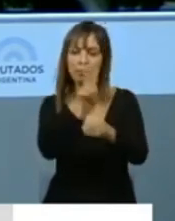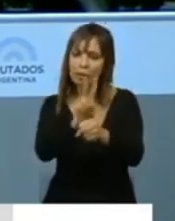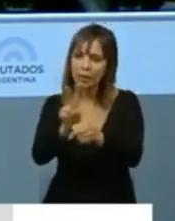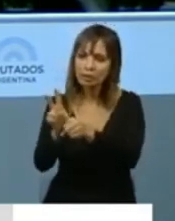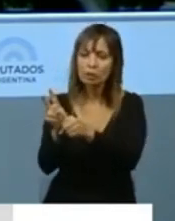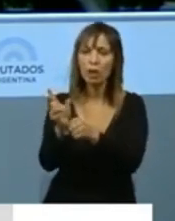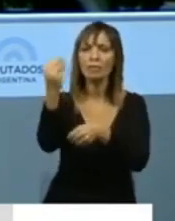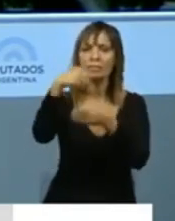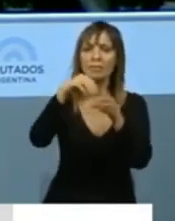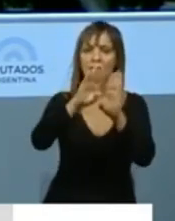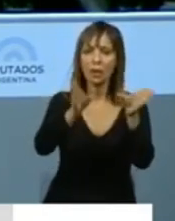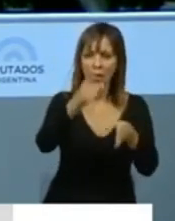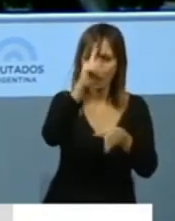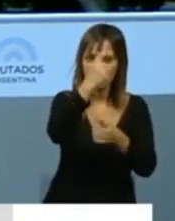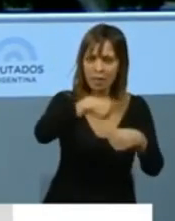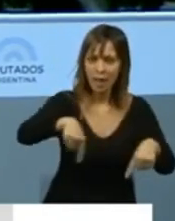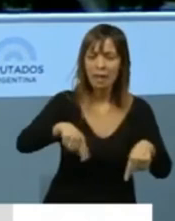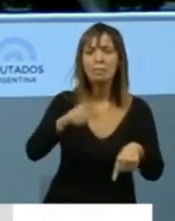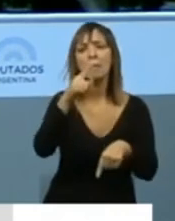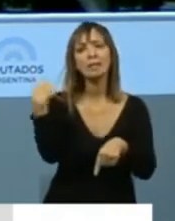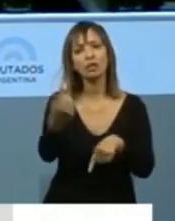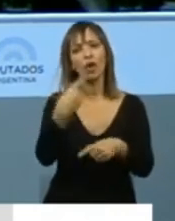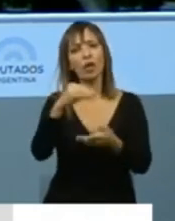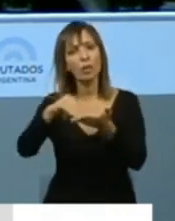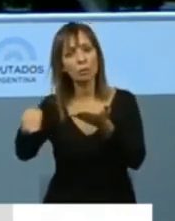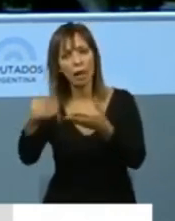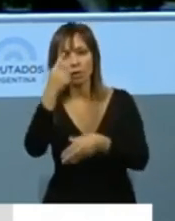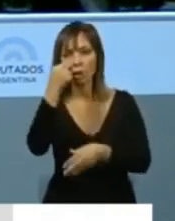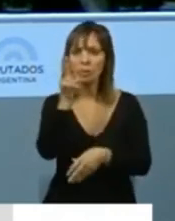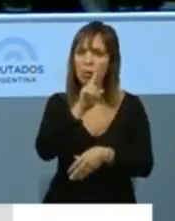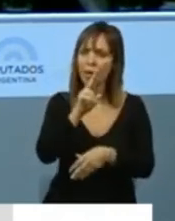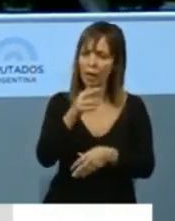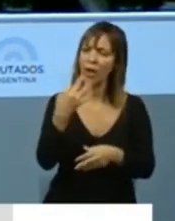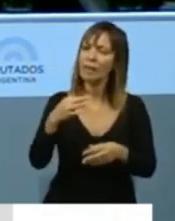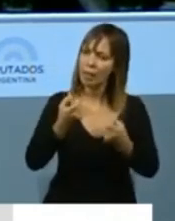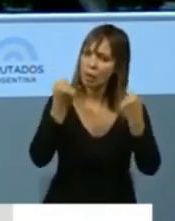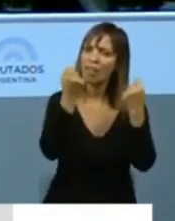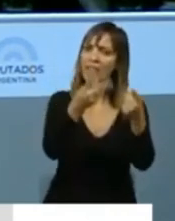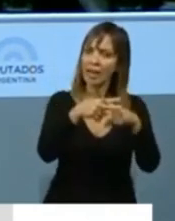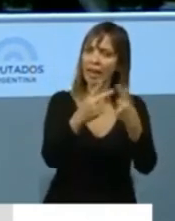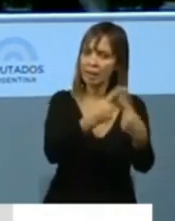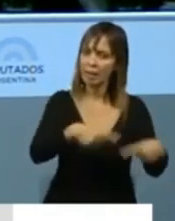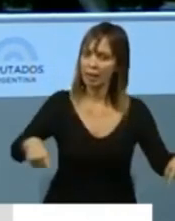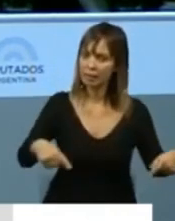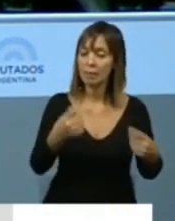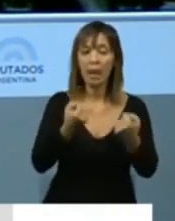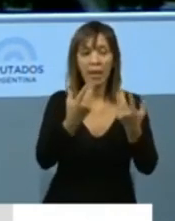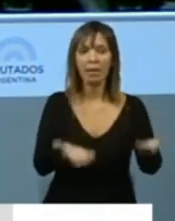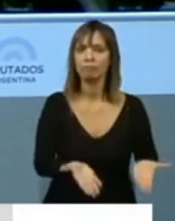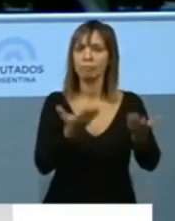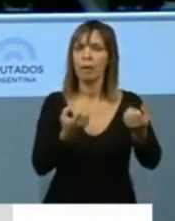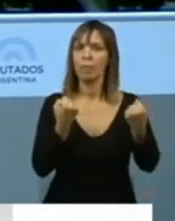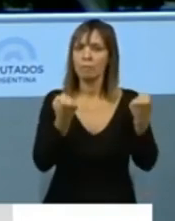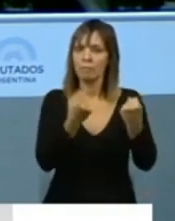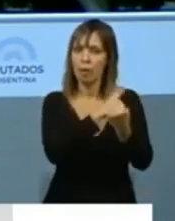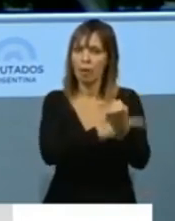en la salud. Creo que los diputados y diputadas nos merecemos darle esta herramienta que fortalece la capacidad que